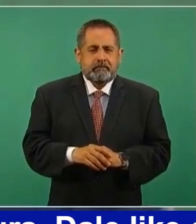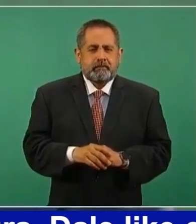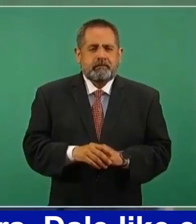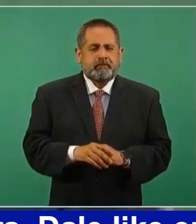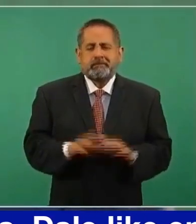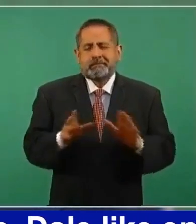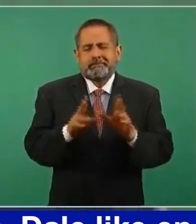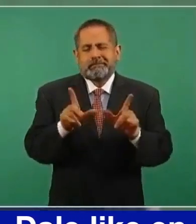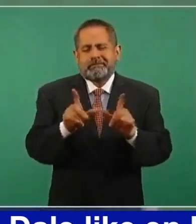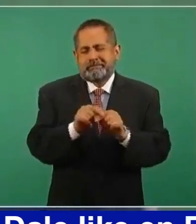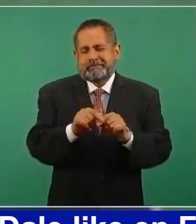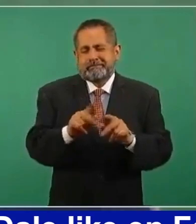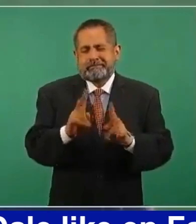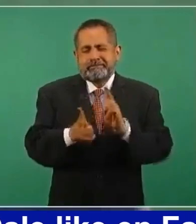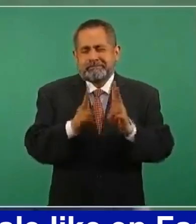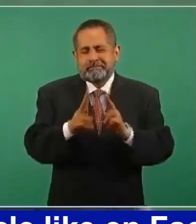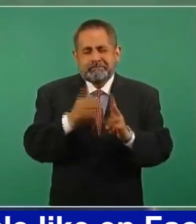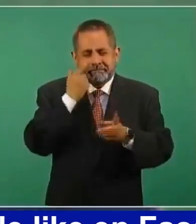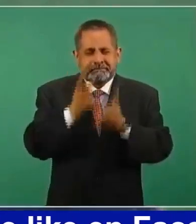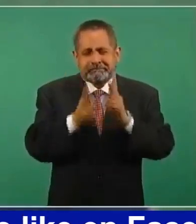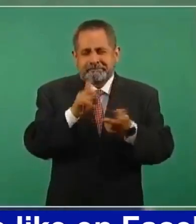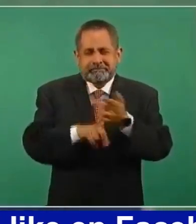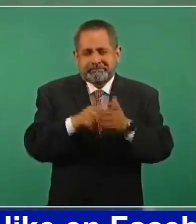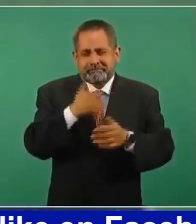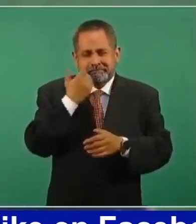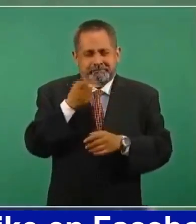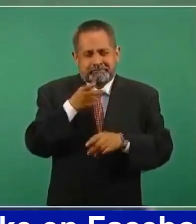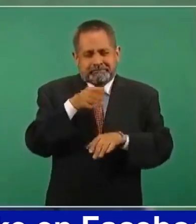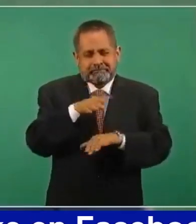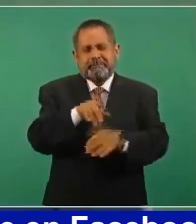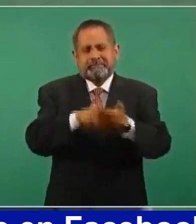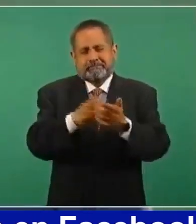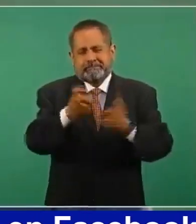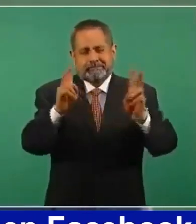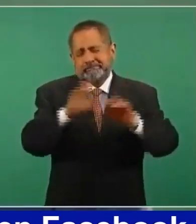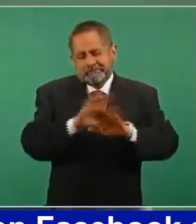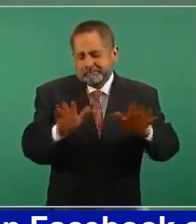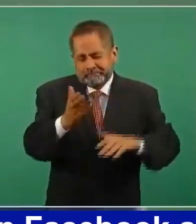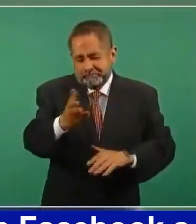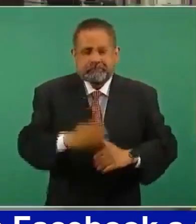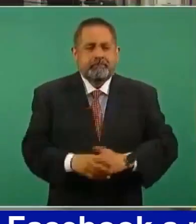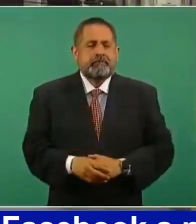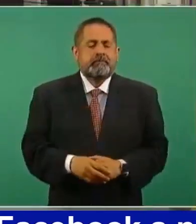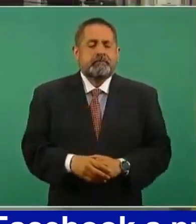ya no quiero seguir refiriéndome a eso. El segundo tema tiene que ver